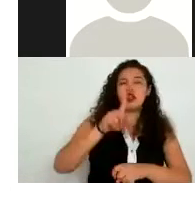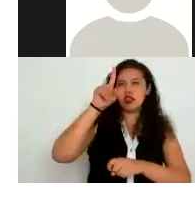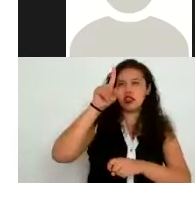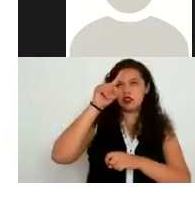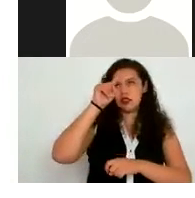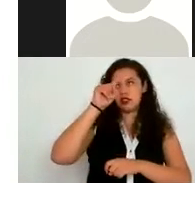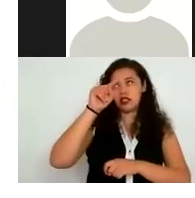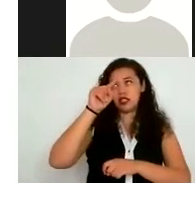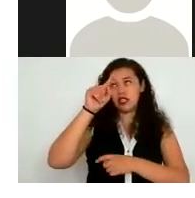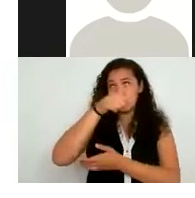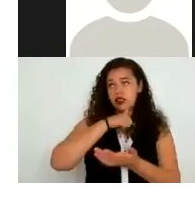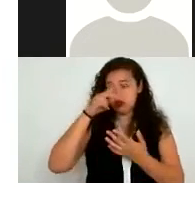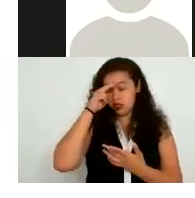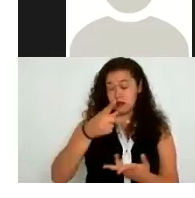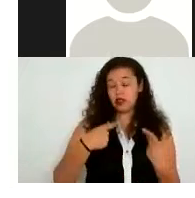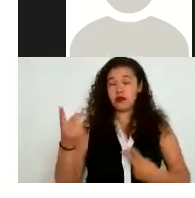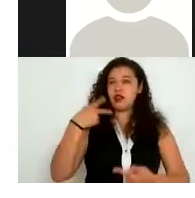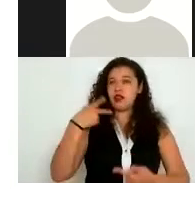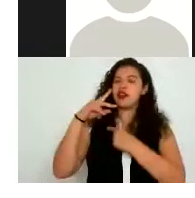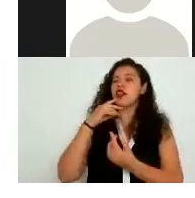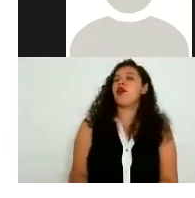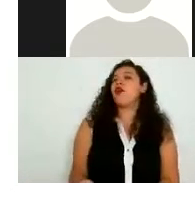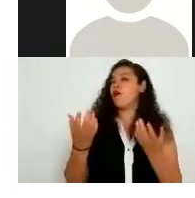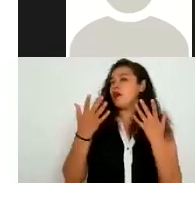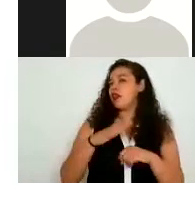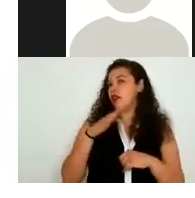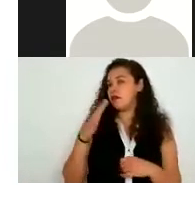usuarios y también